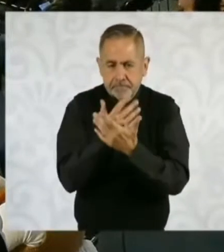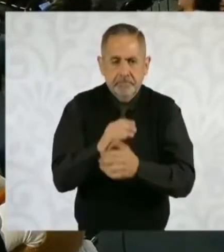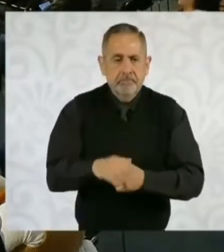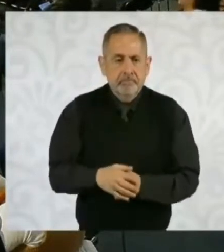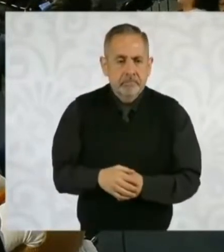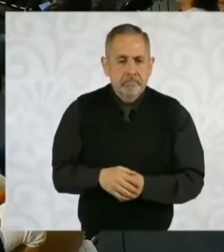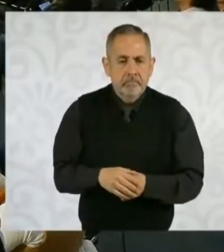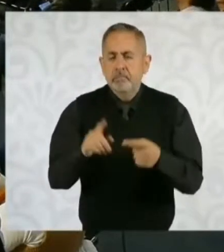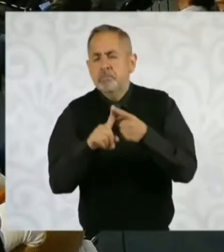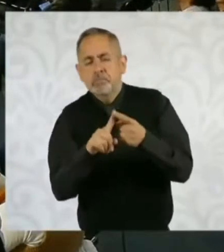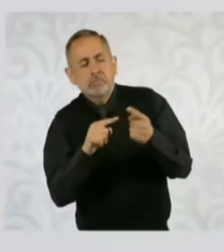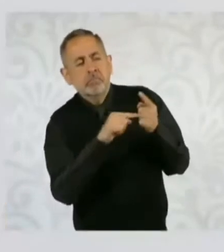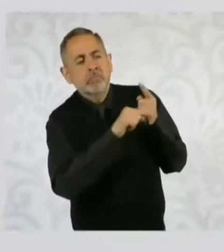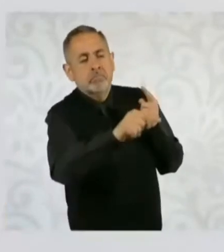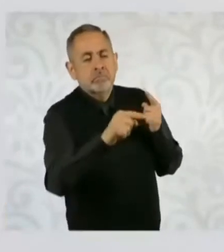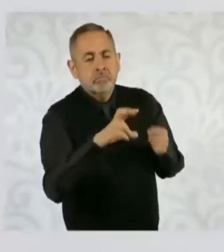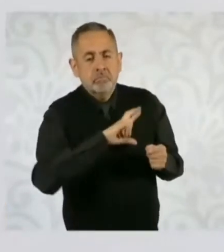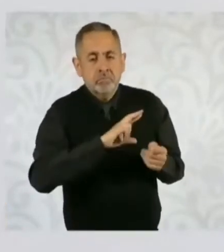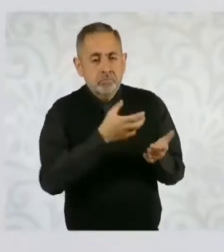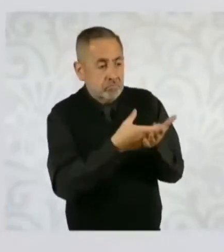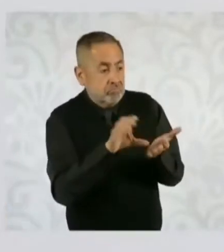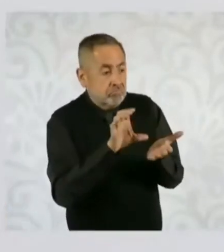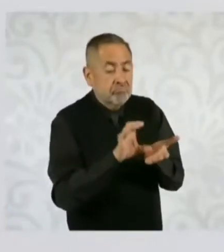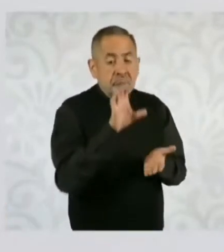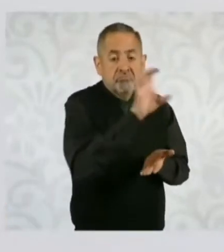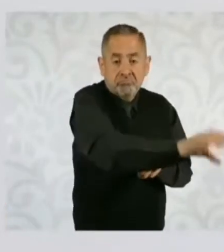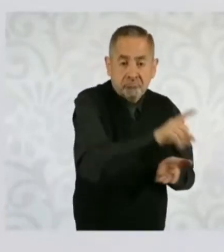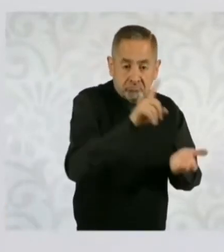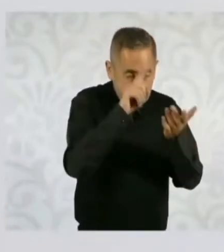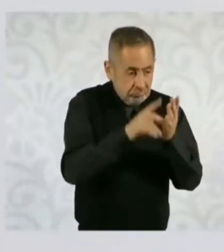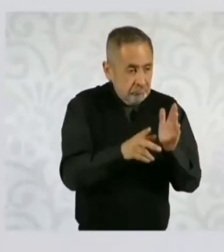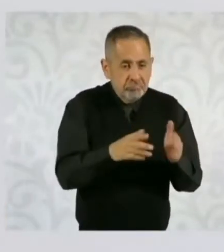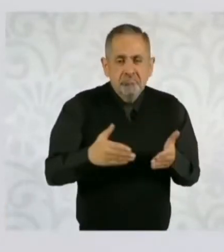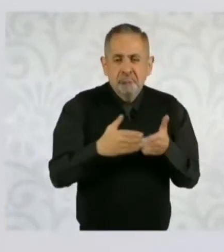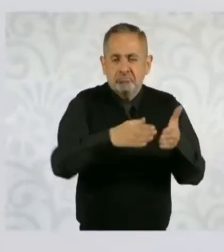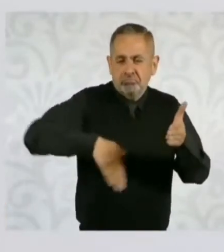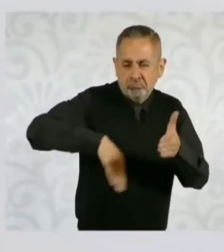Punta Coloneta y una inversión privada y muy importante para el desarrollo del puerto. Gracias.